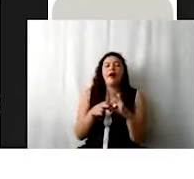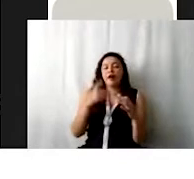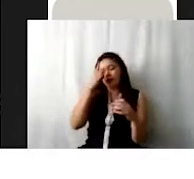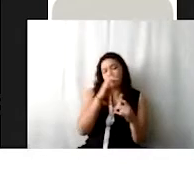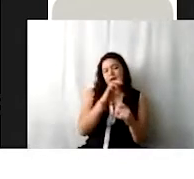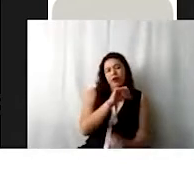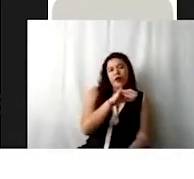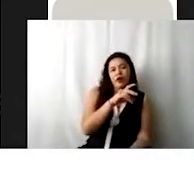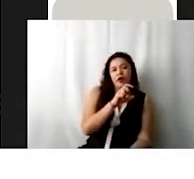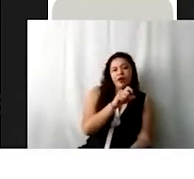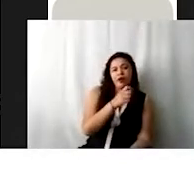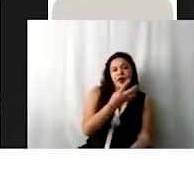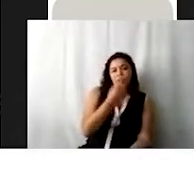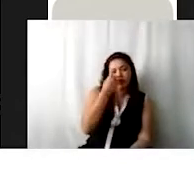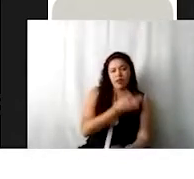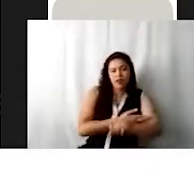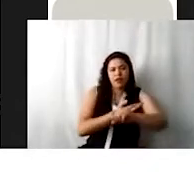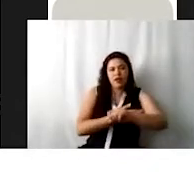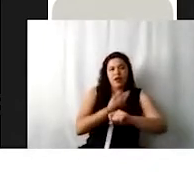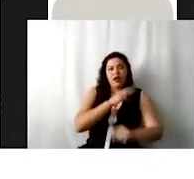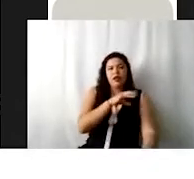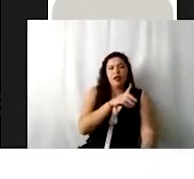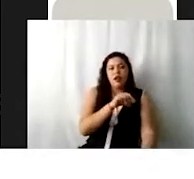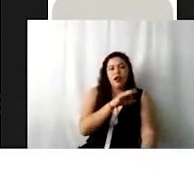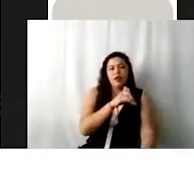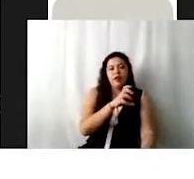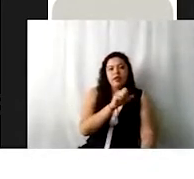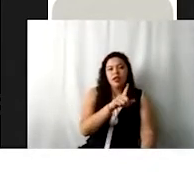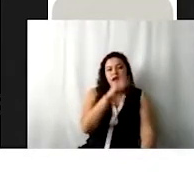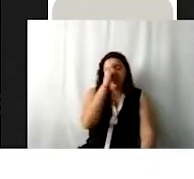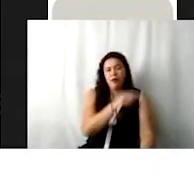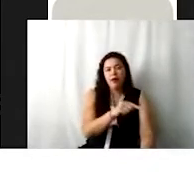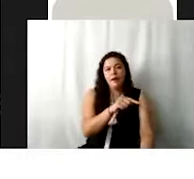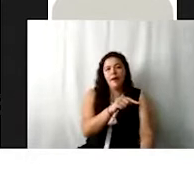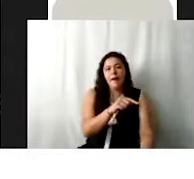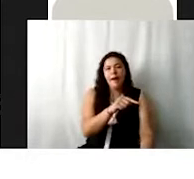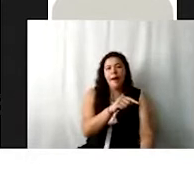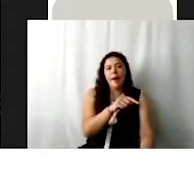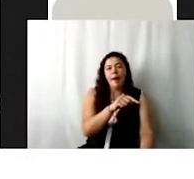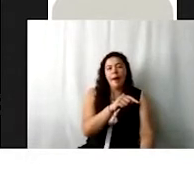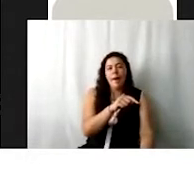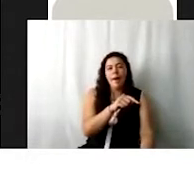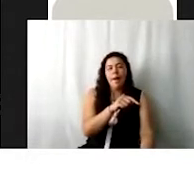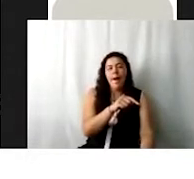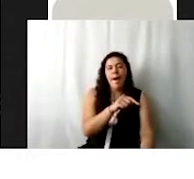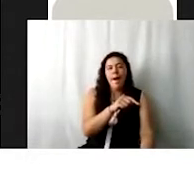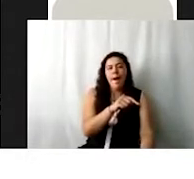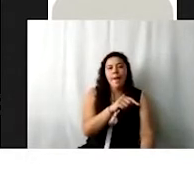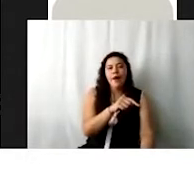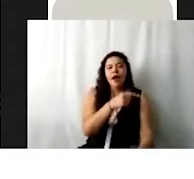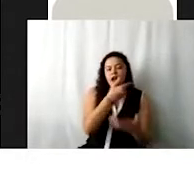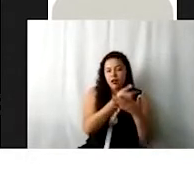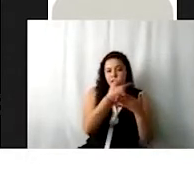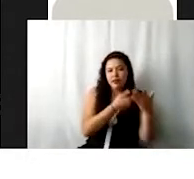24 de la resolución miscelánea fiscal referente a las cuentas del